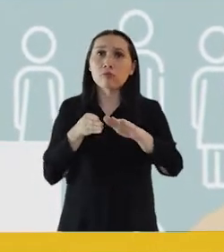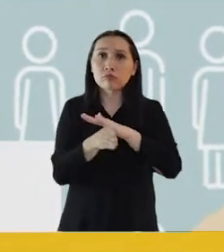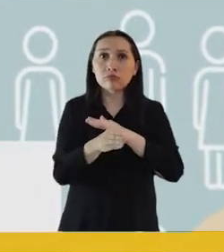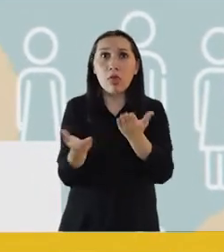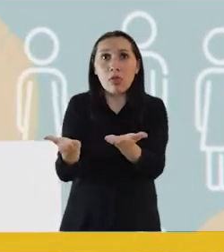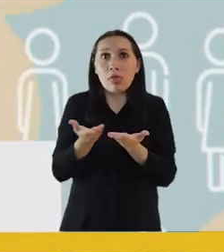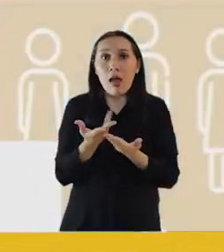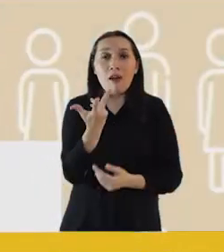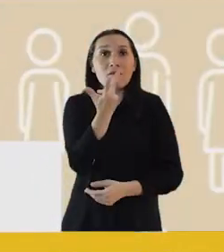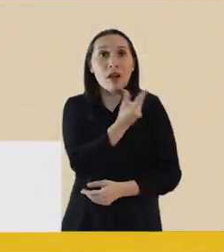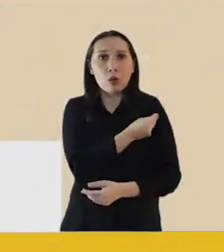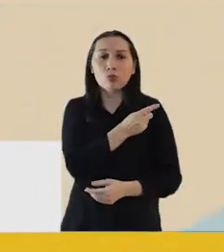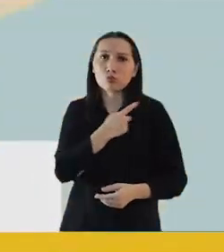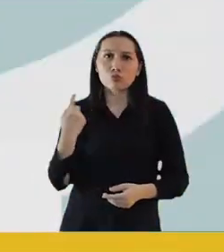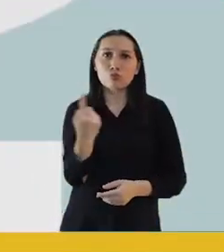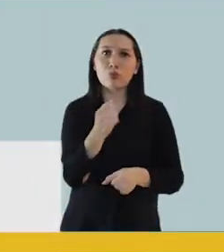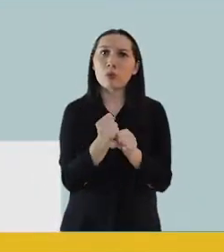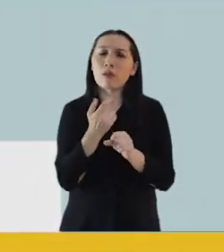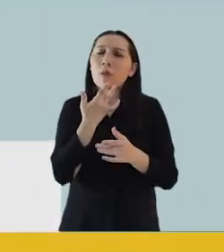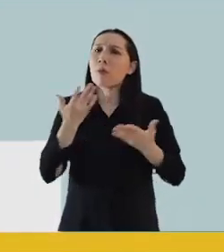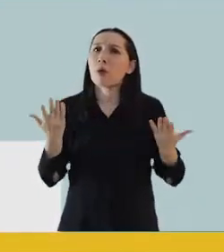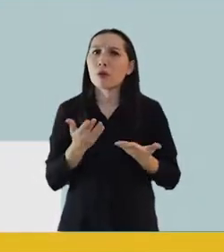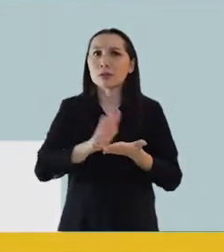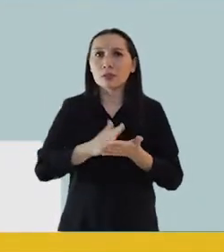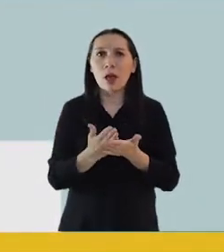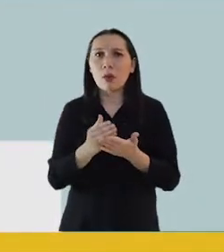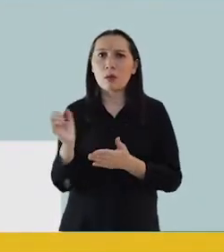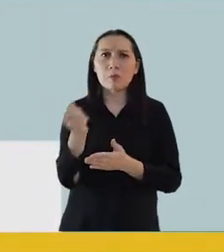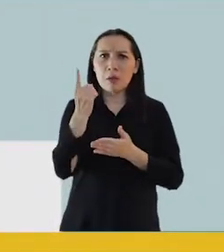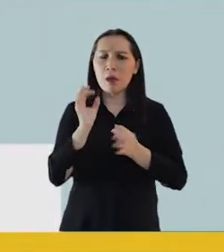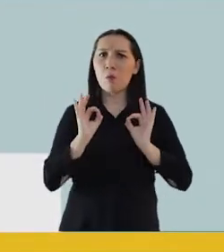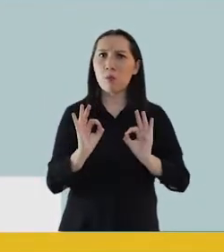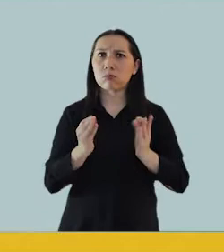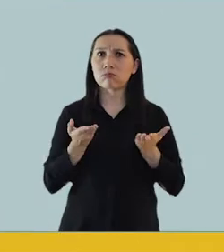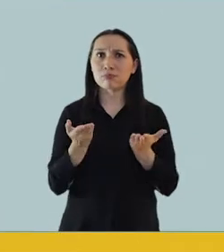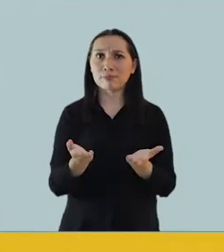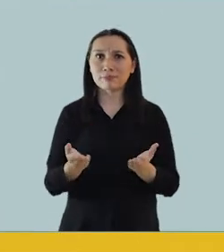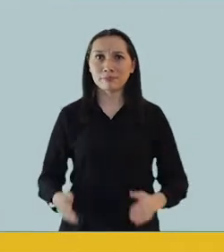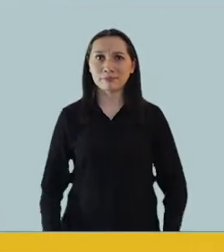como accedimos a la vacuna, ¿por qué no trabajamos todos juntos por una salud de primera?